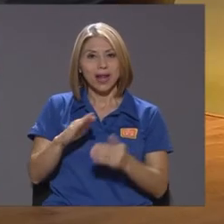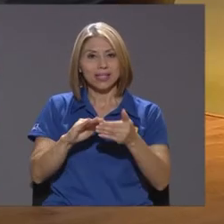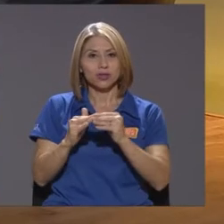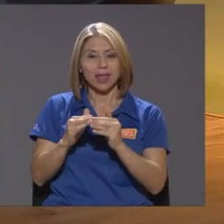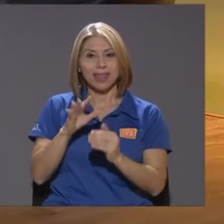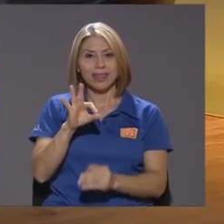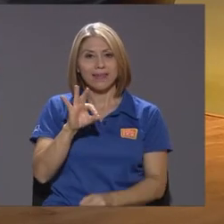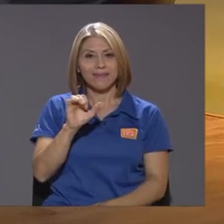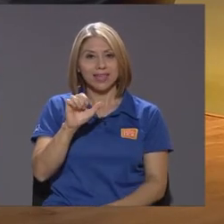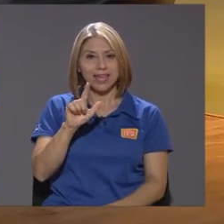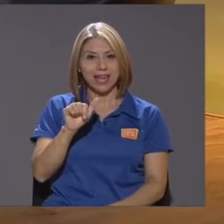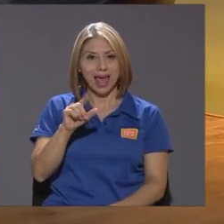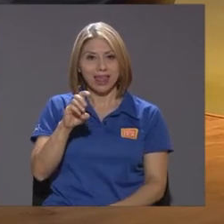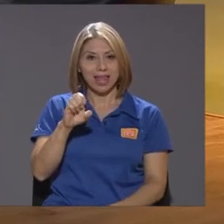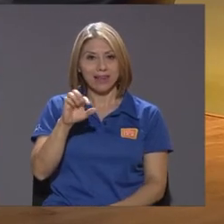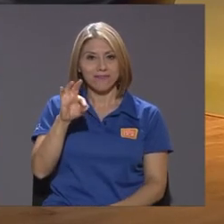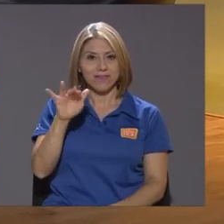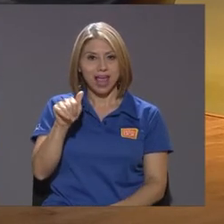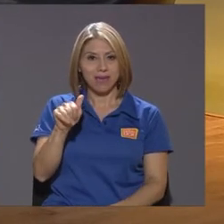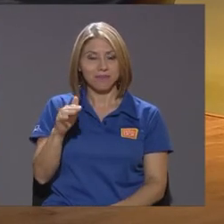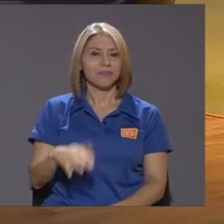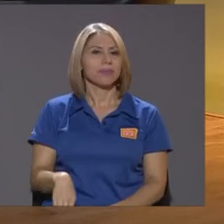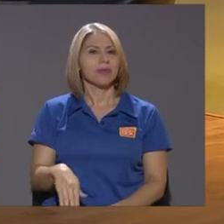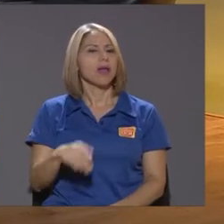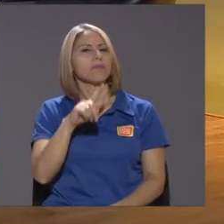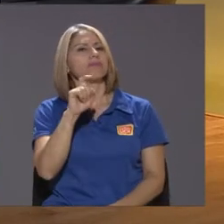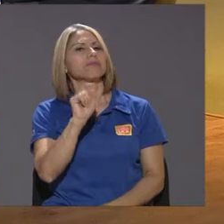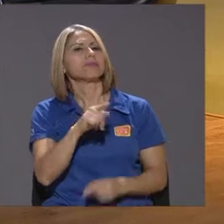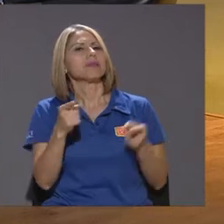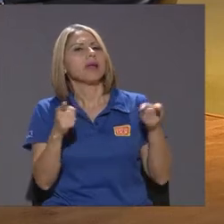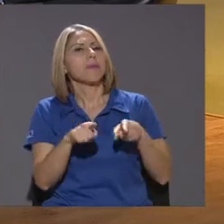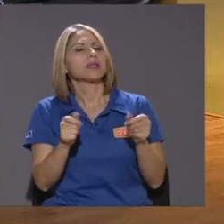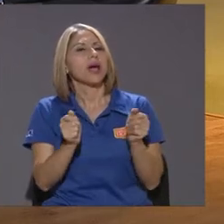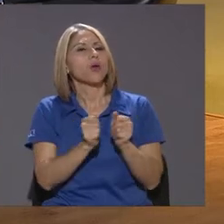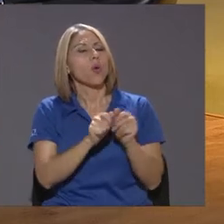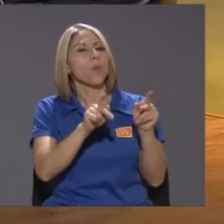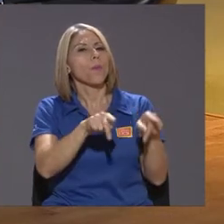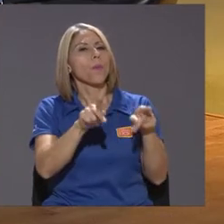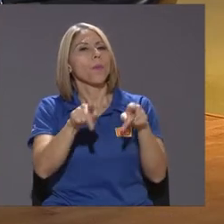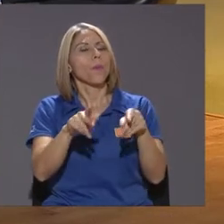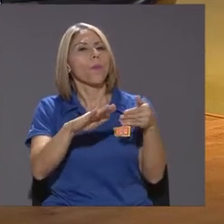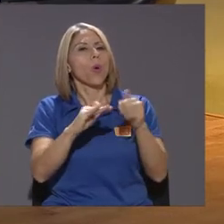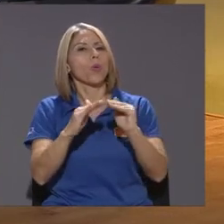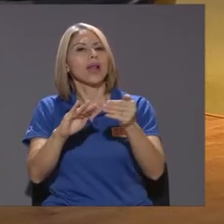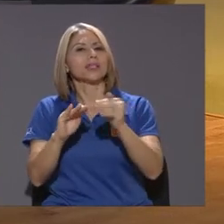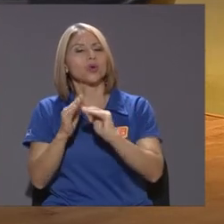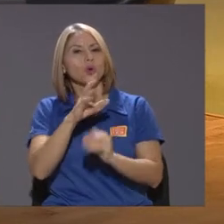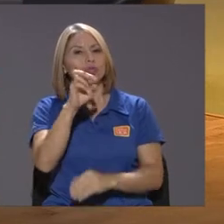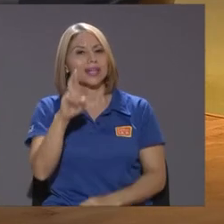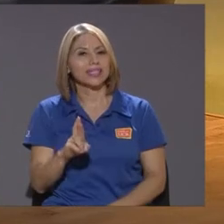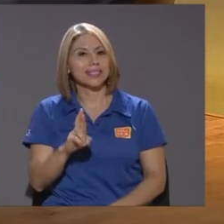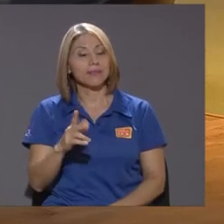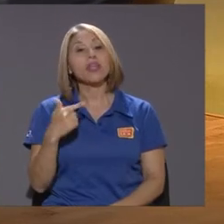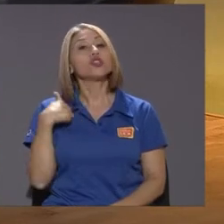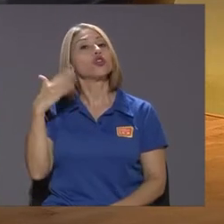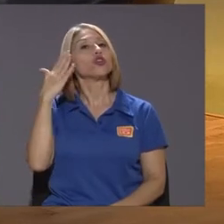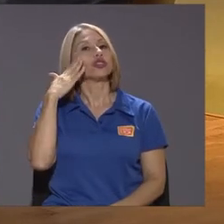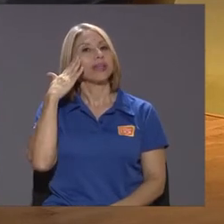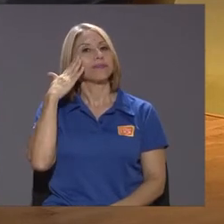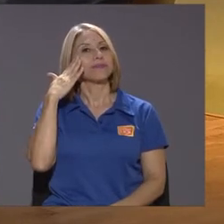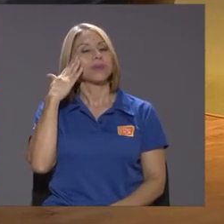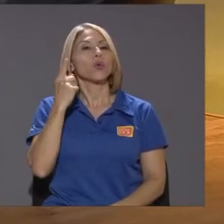¿Qué ha pasado con la población costarricense? Yo sé una cosa cuando me veo un espejo